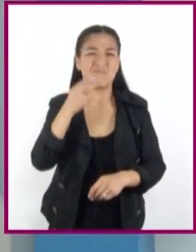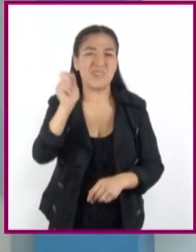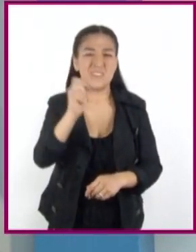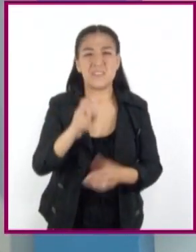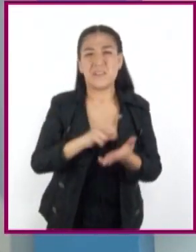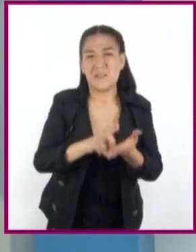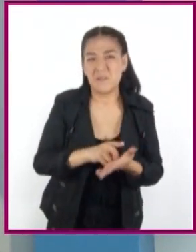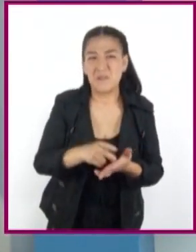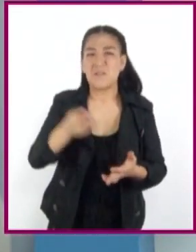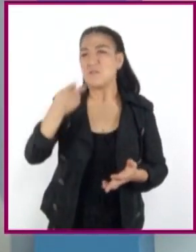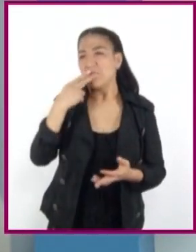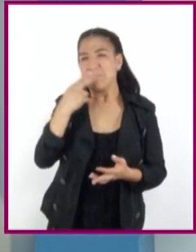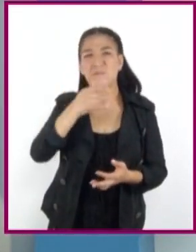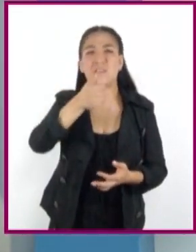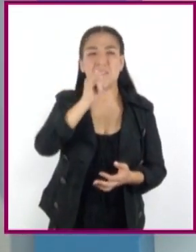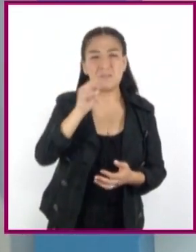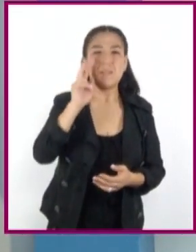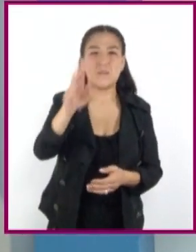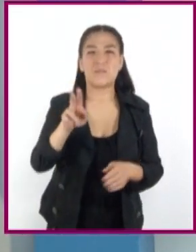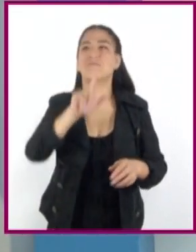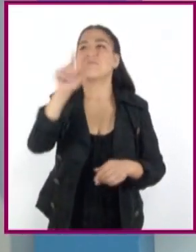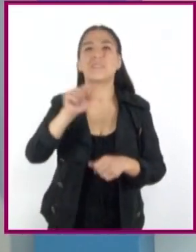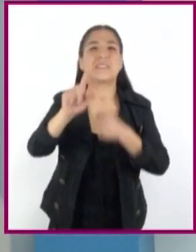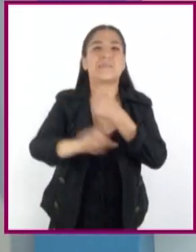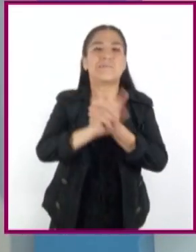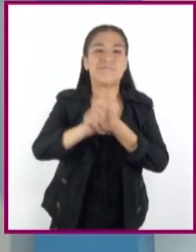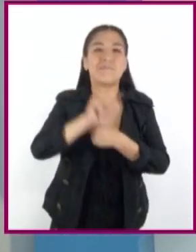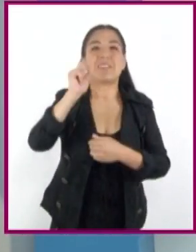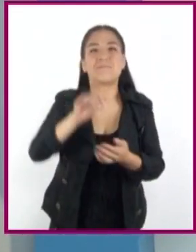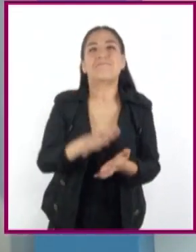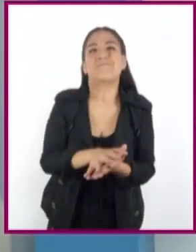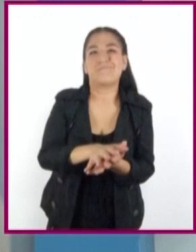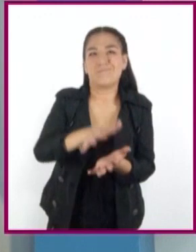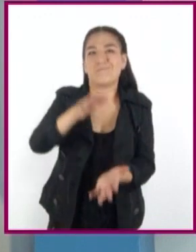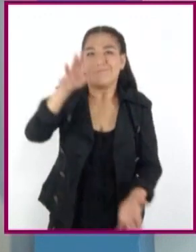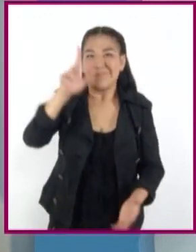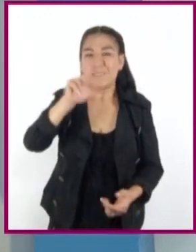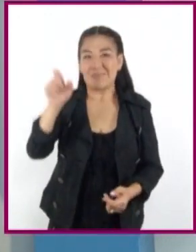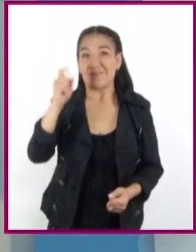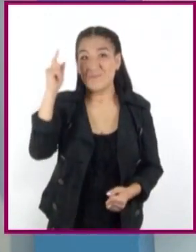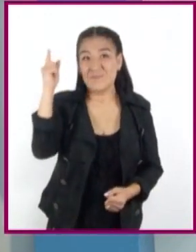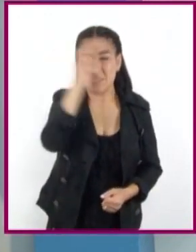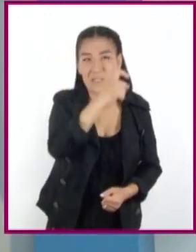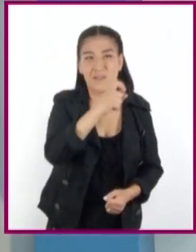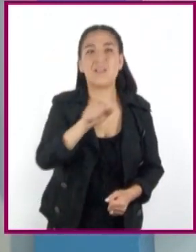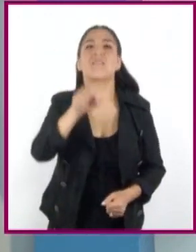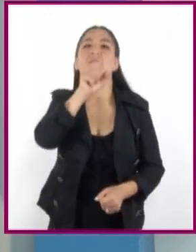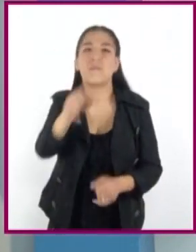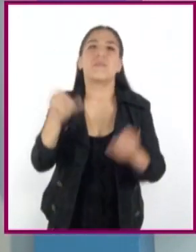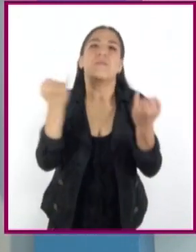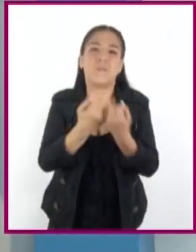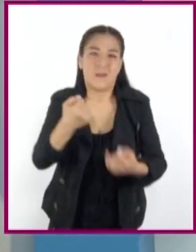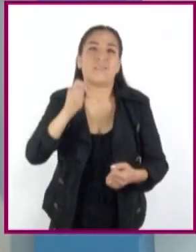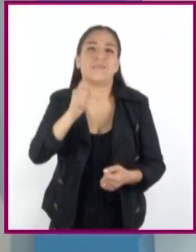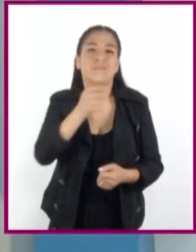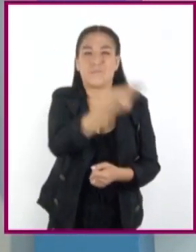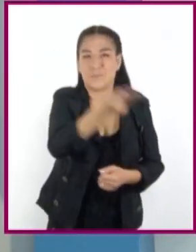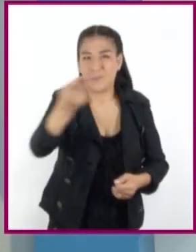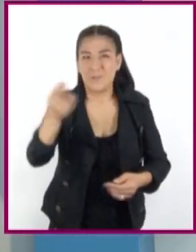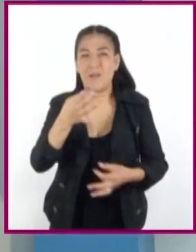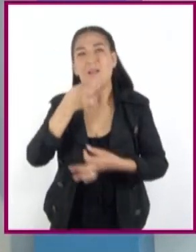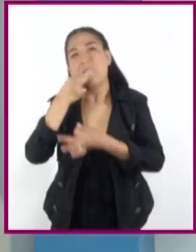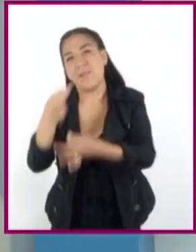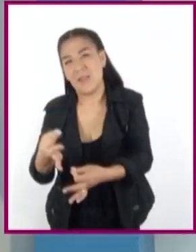alcohol o cigarro es un factor de riesgo que puede incrementar la posibilidad que ustedes padezcan alguna adicción. Sin embargo,